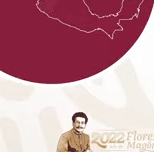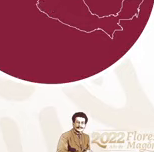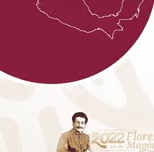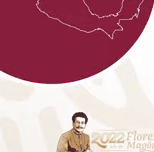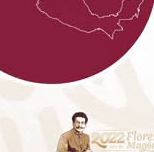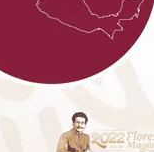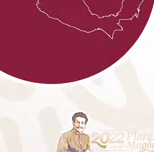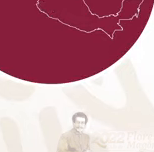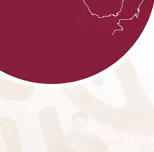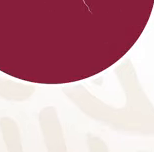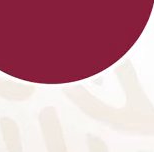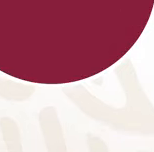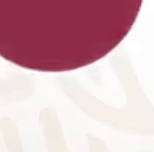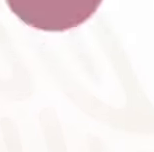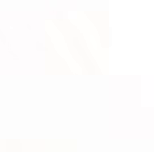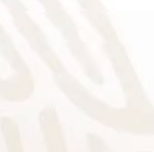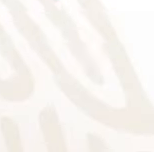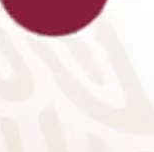Thank